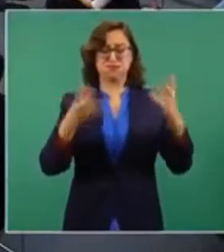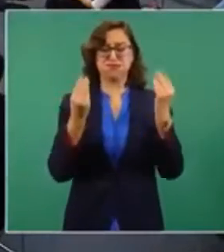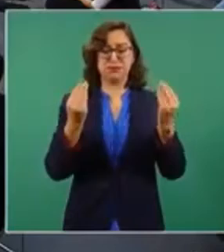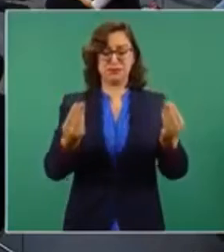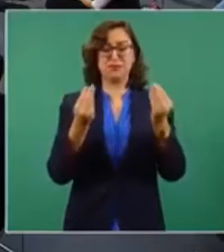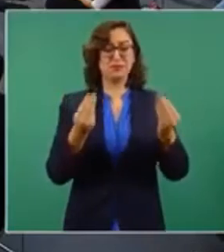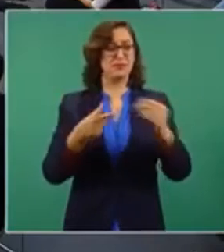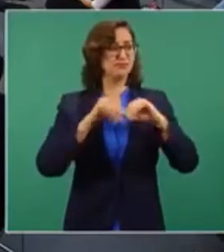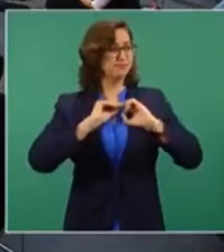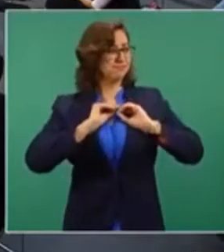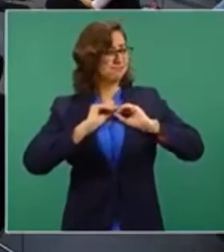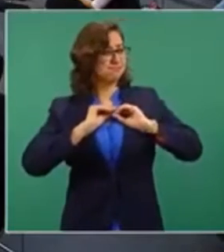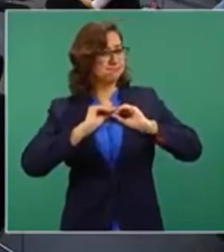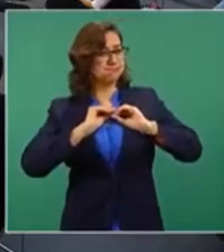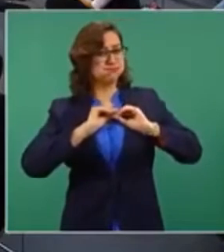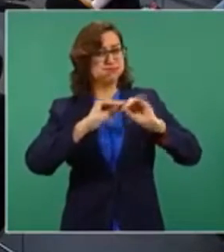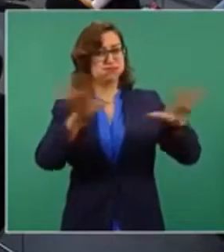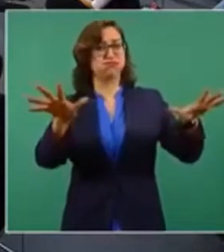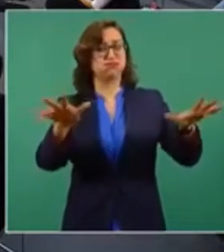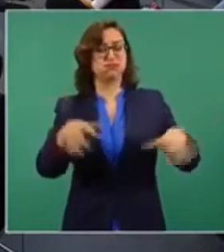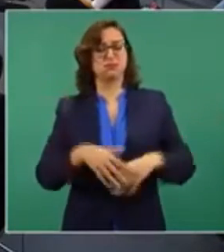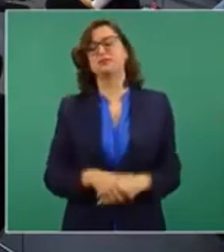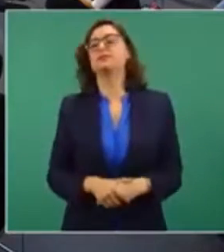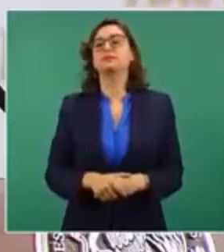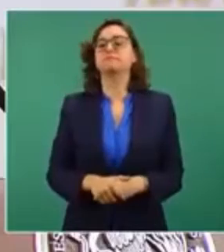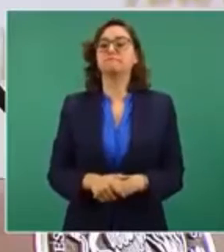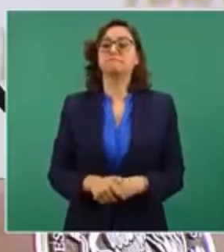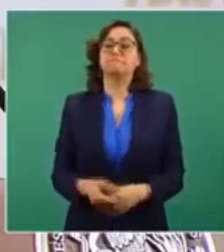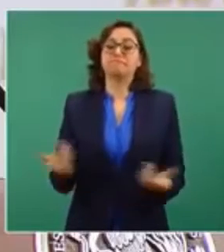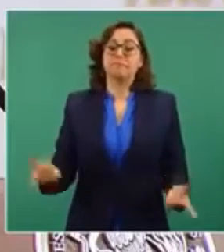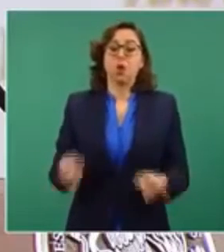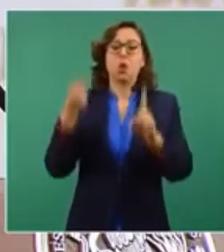Con propósitos de afectarnos.